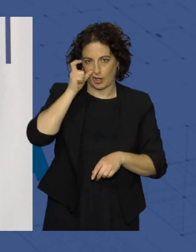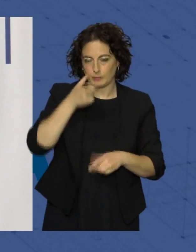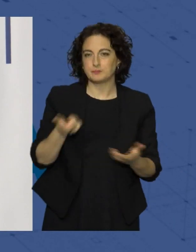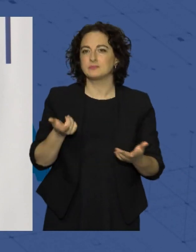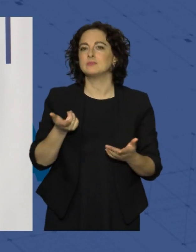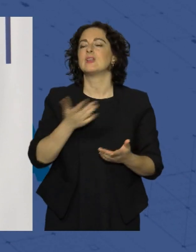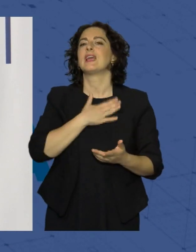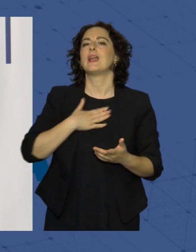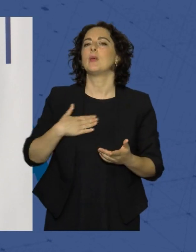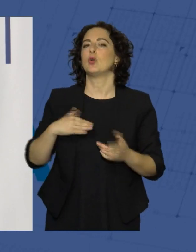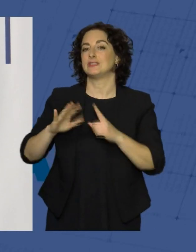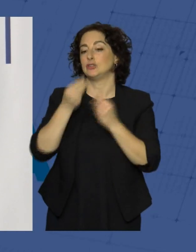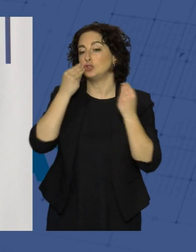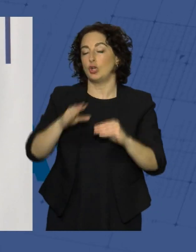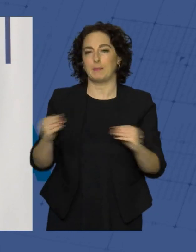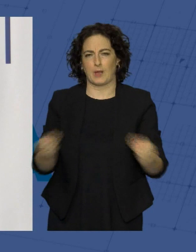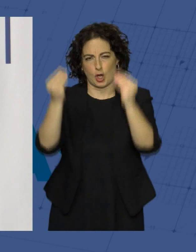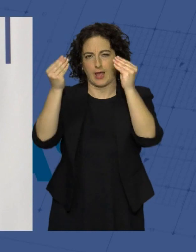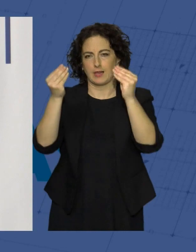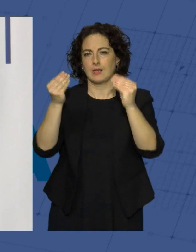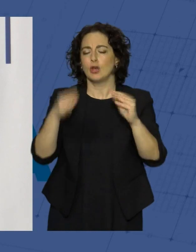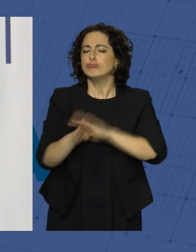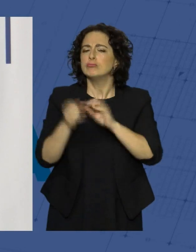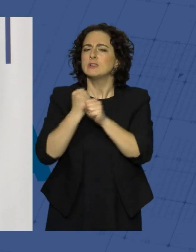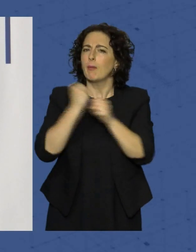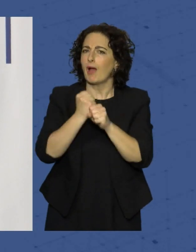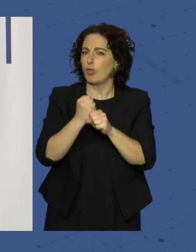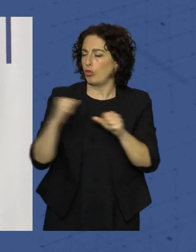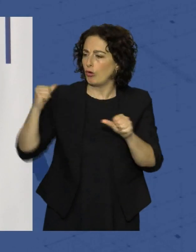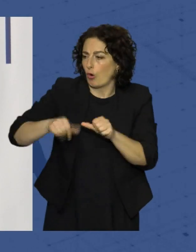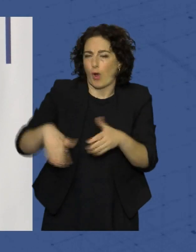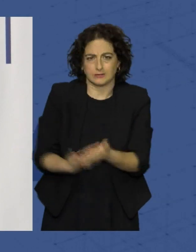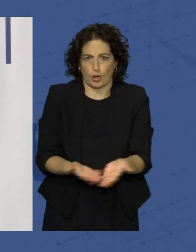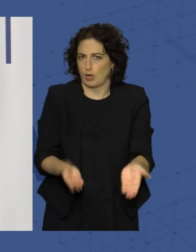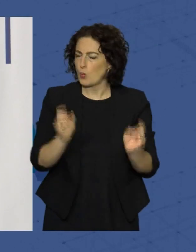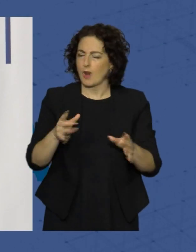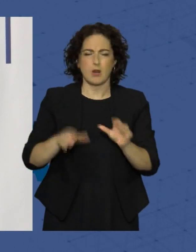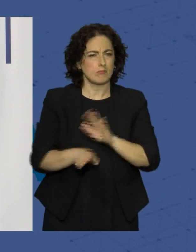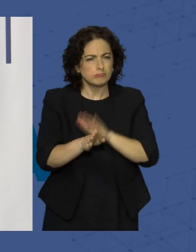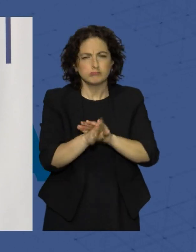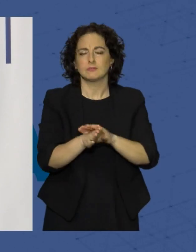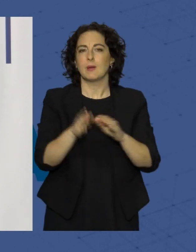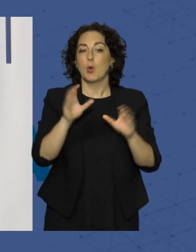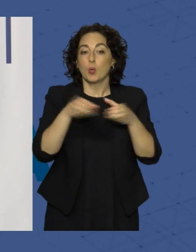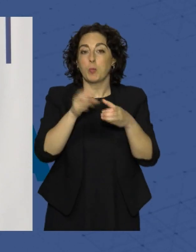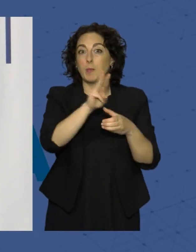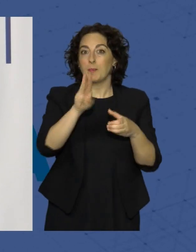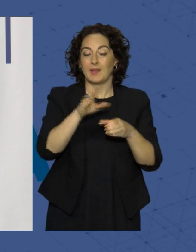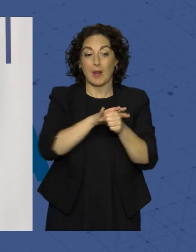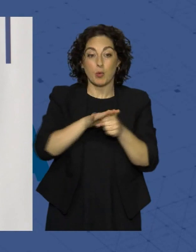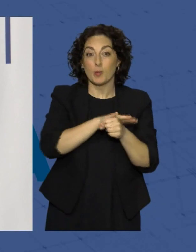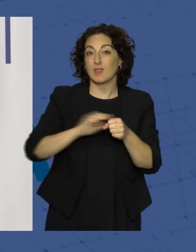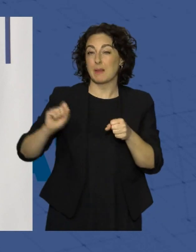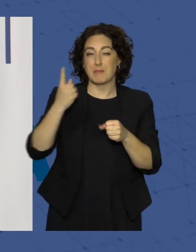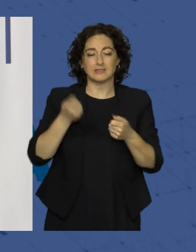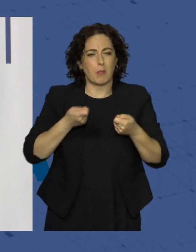del Partido Popular en la provincia de Almería. Sigamos trabajando como lo estáis haciendo para que este partido político sea el partido político de esta provincia la que más